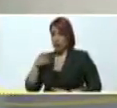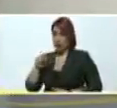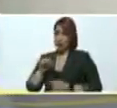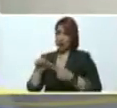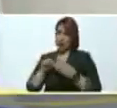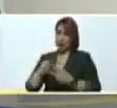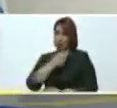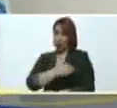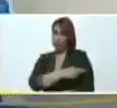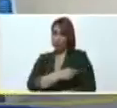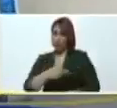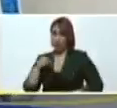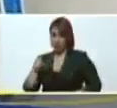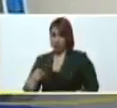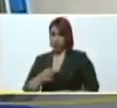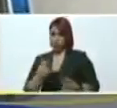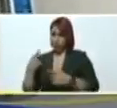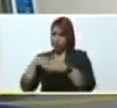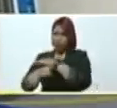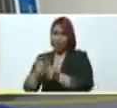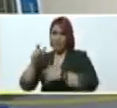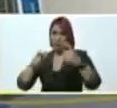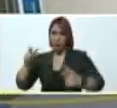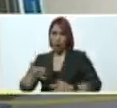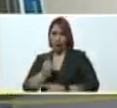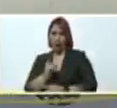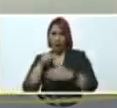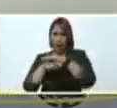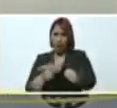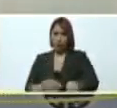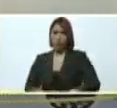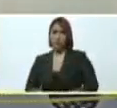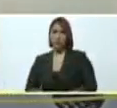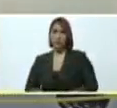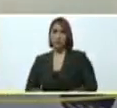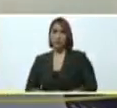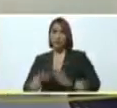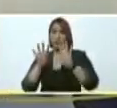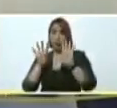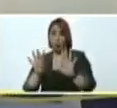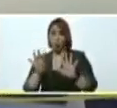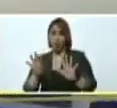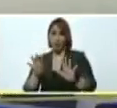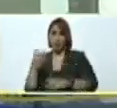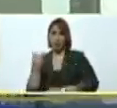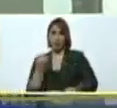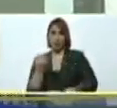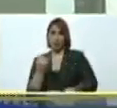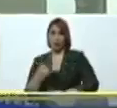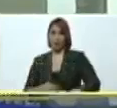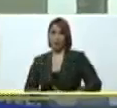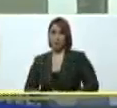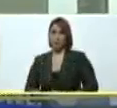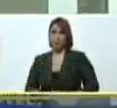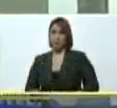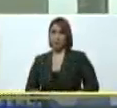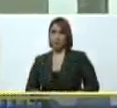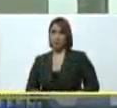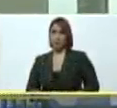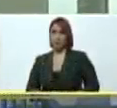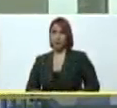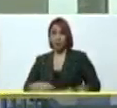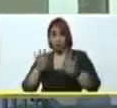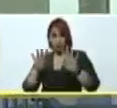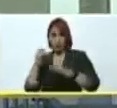hospitalización. Aquí vamos a contar con nueve habitaciones. En estas nueve